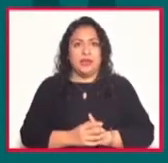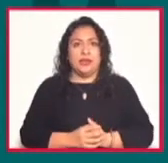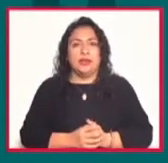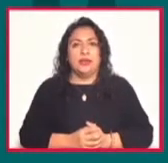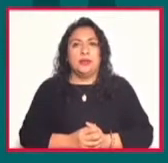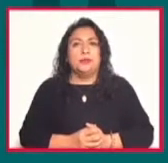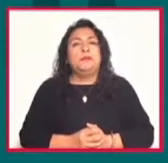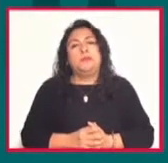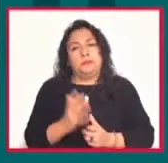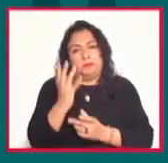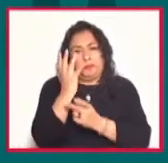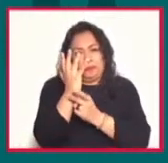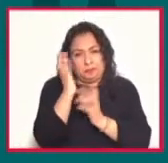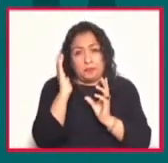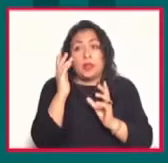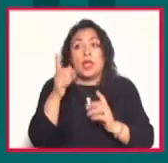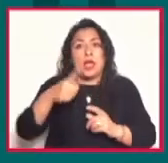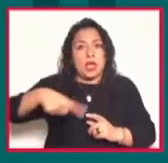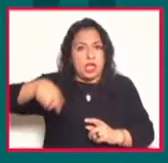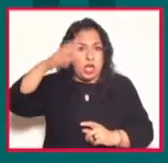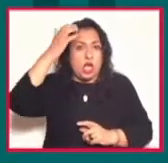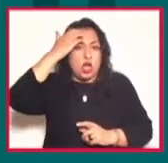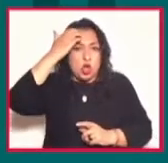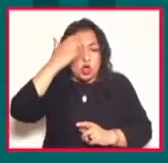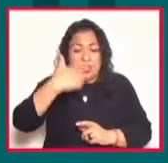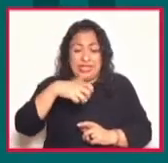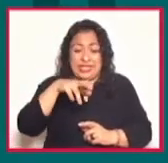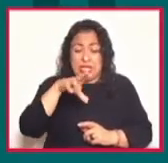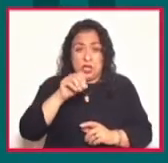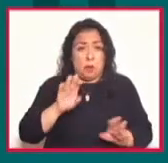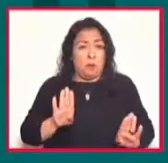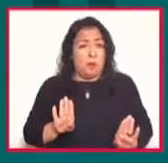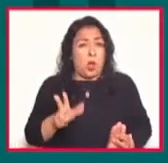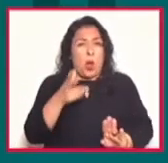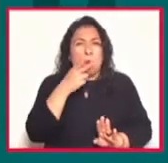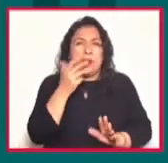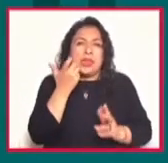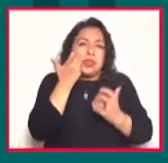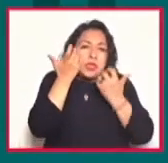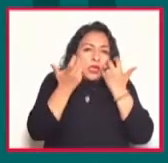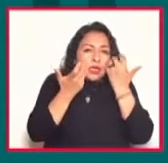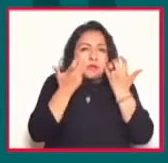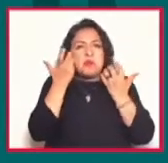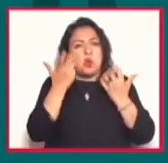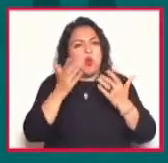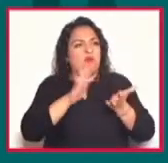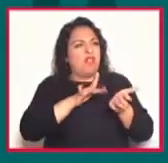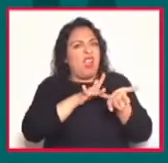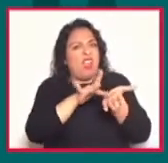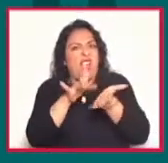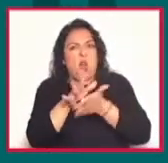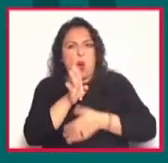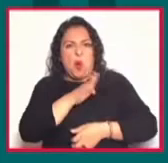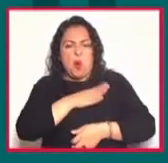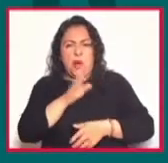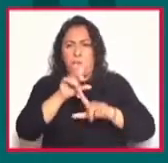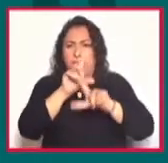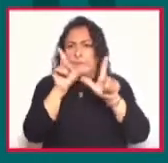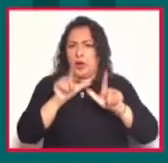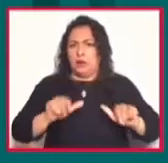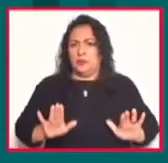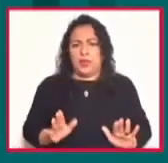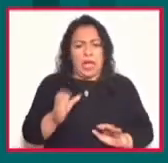De acuerdo con los que lo conocieron, Quino era un hombre introvertido, humanitario y pacifista. Esa era su